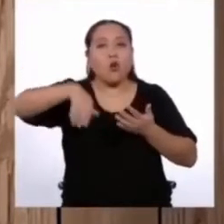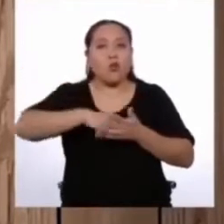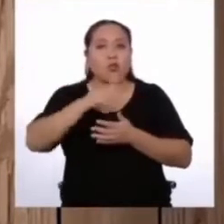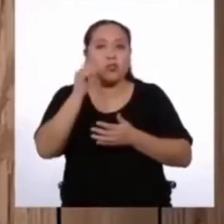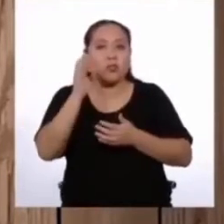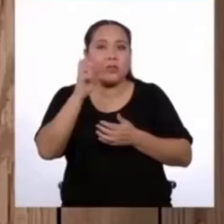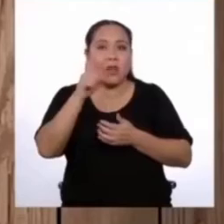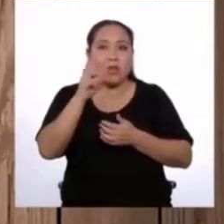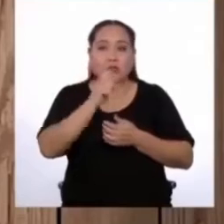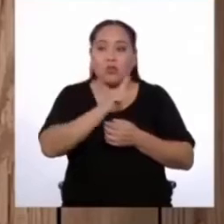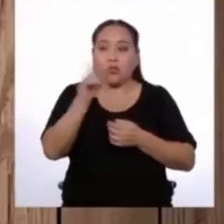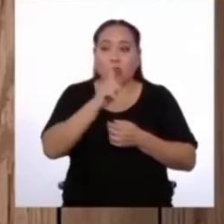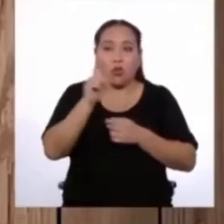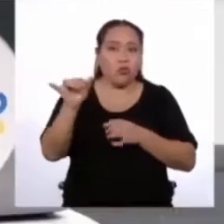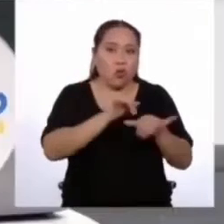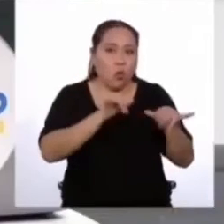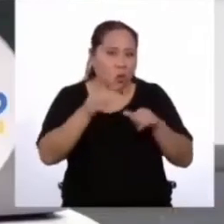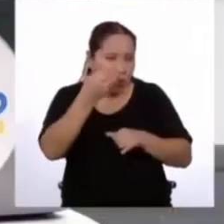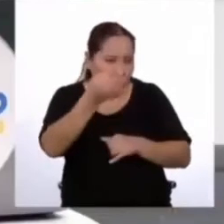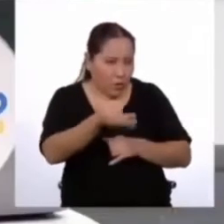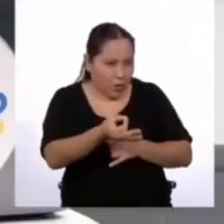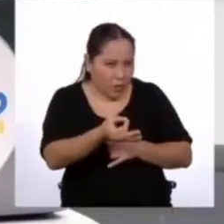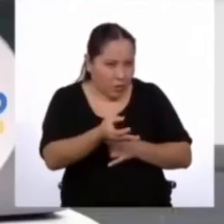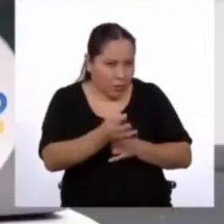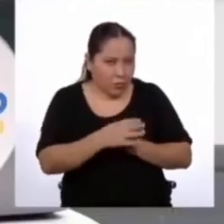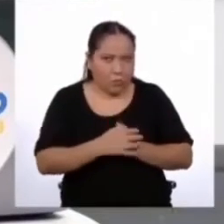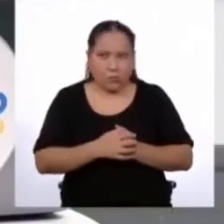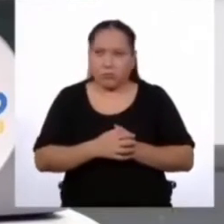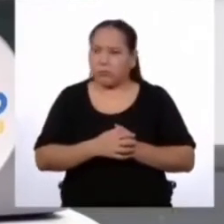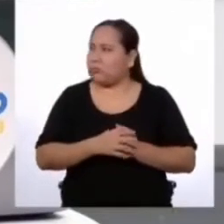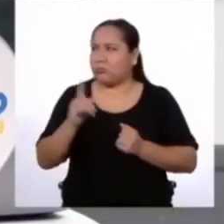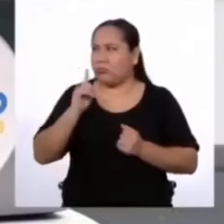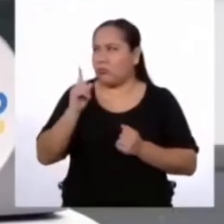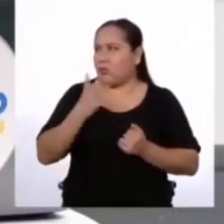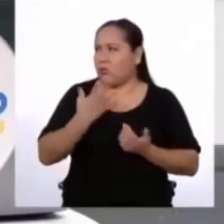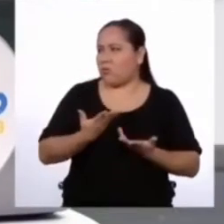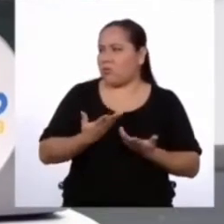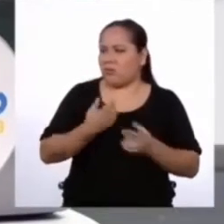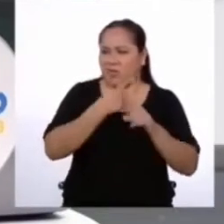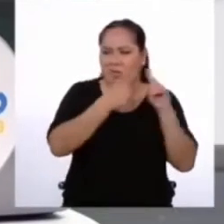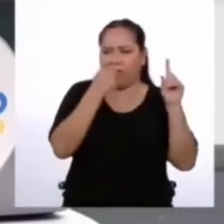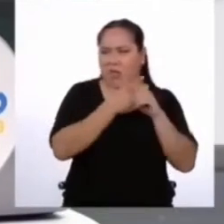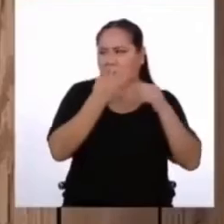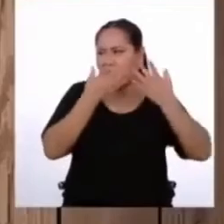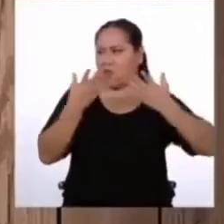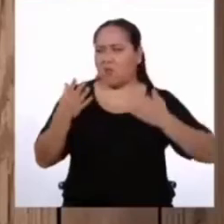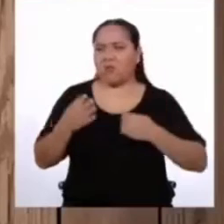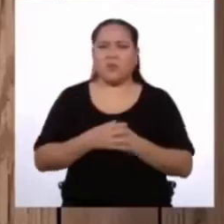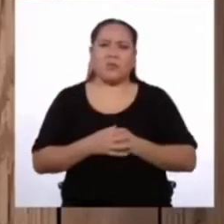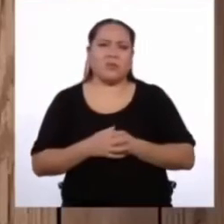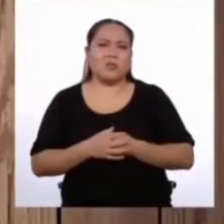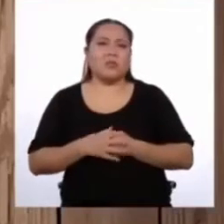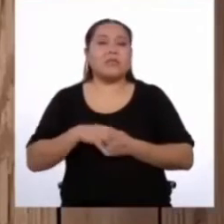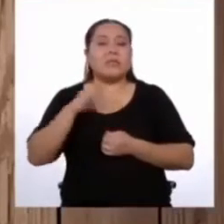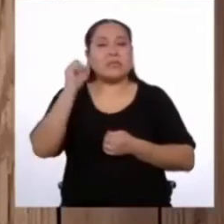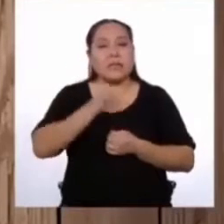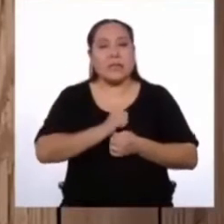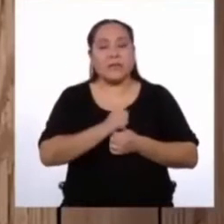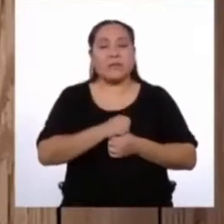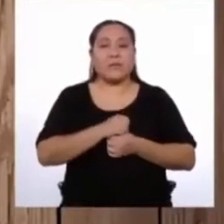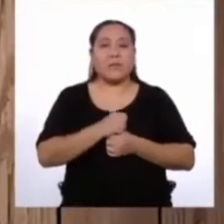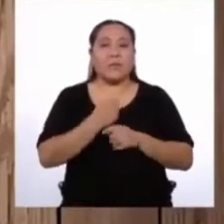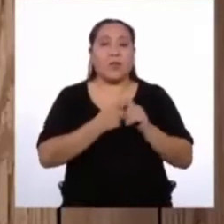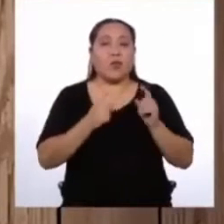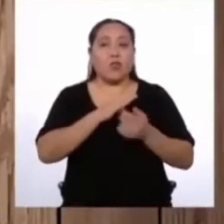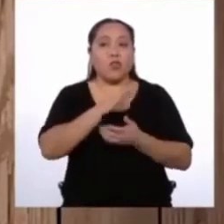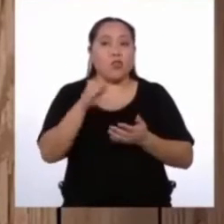lees no son iguales, ¿o sí? Mmm... no, porque se tratan de diferentes cosas. Claro, pero me refería a que